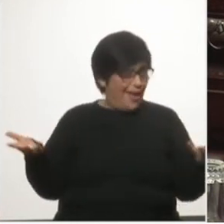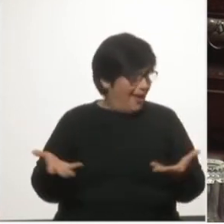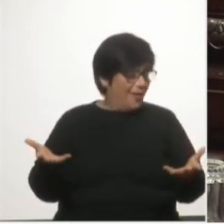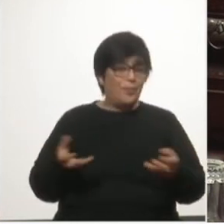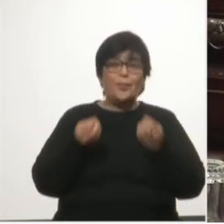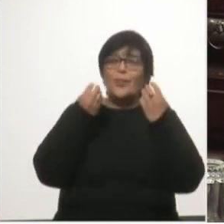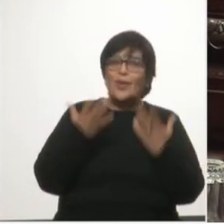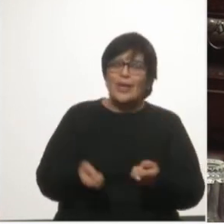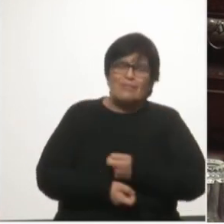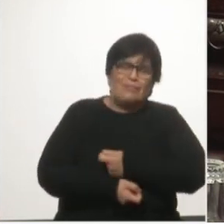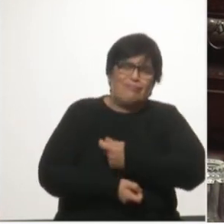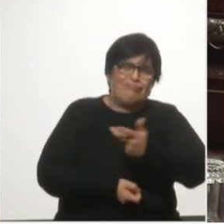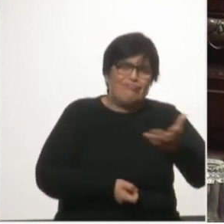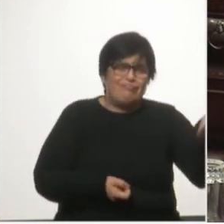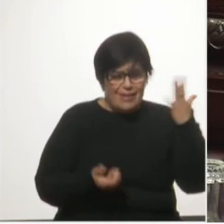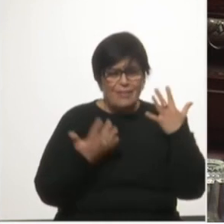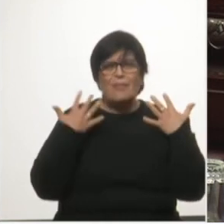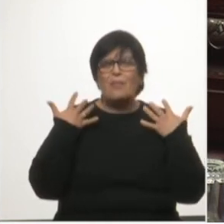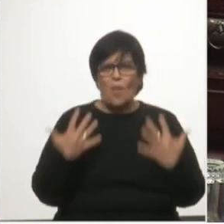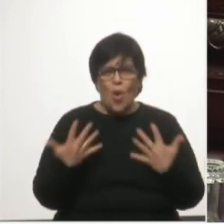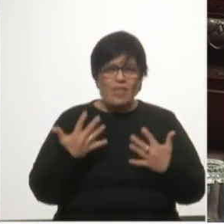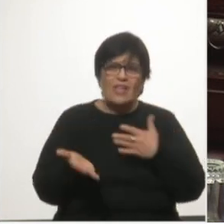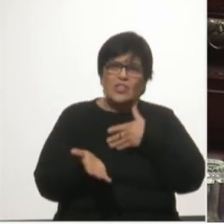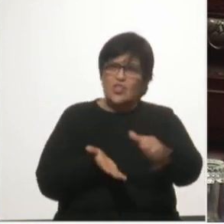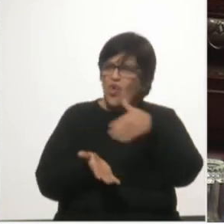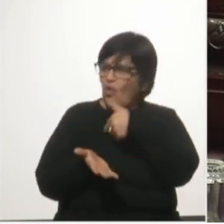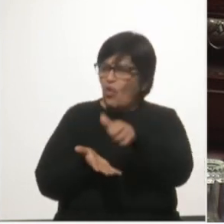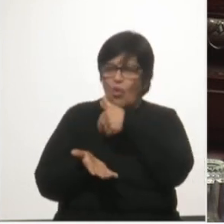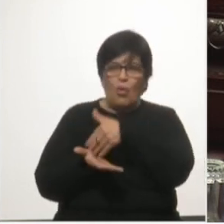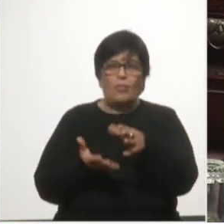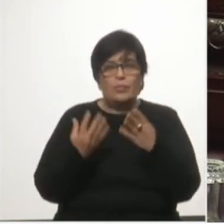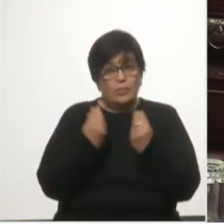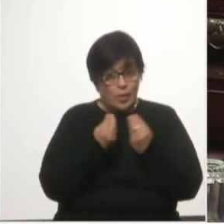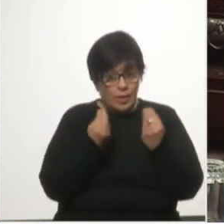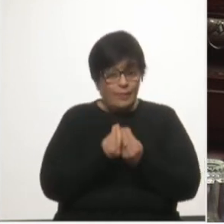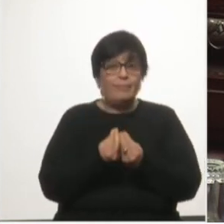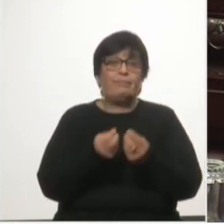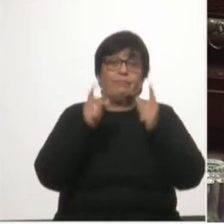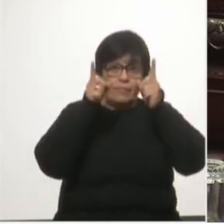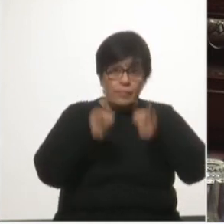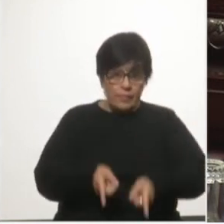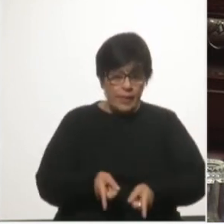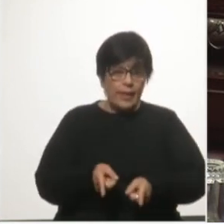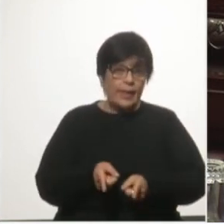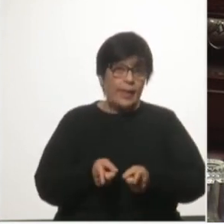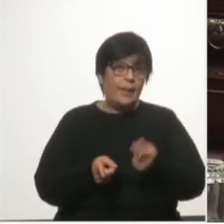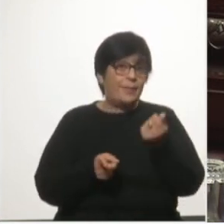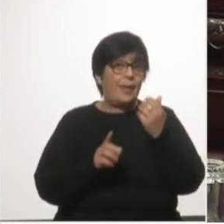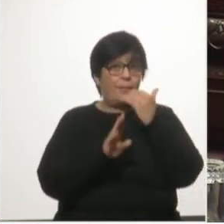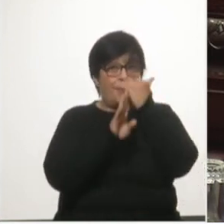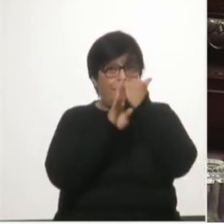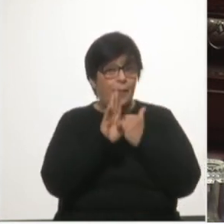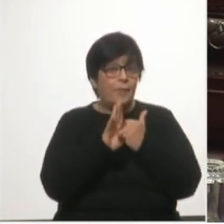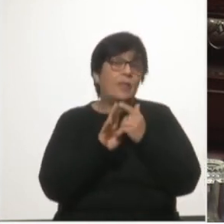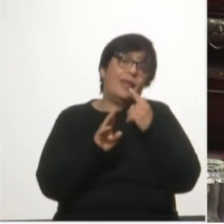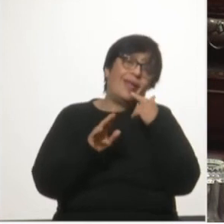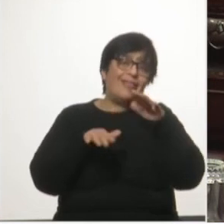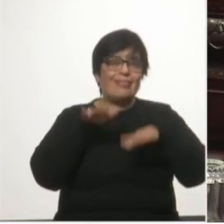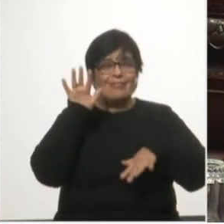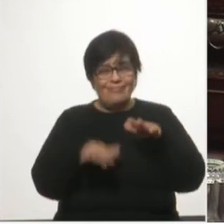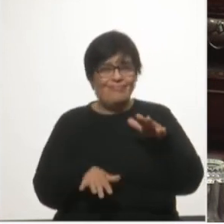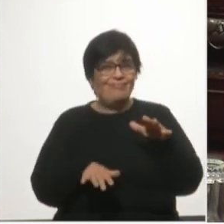tiene abundante capacidad sin usar y como vimos la baja de tarifas es parcial